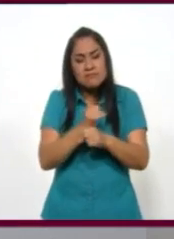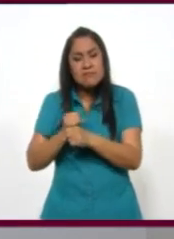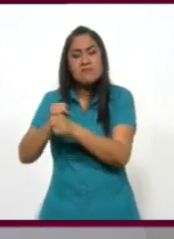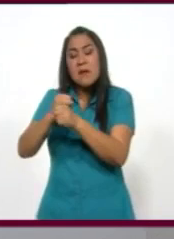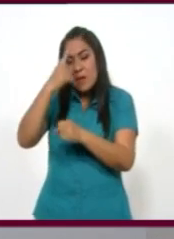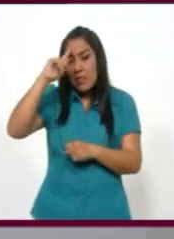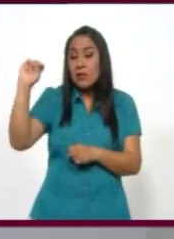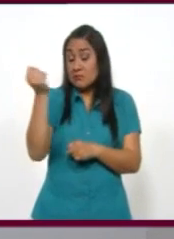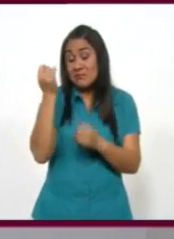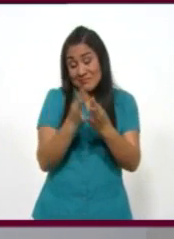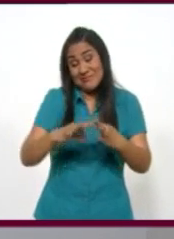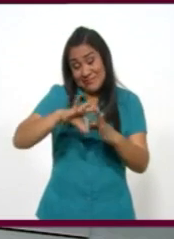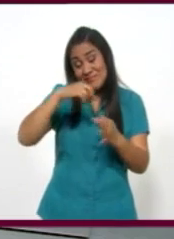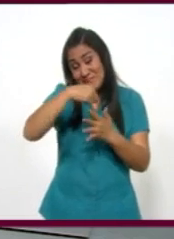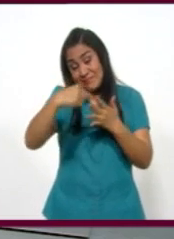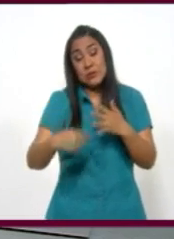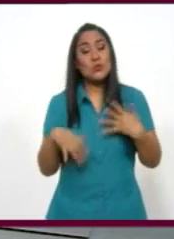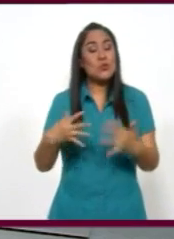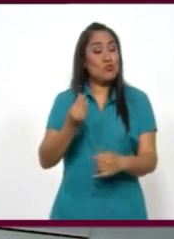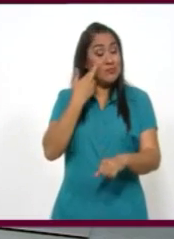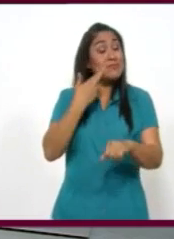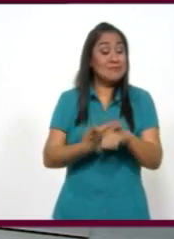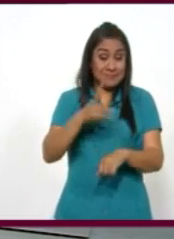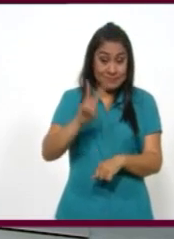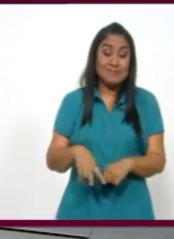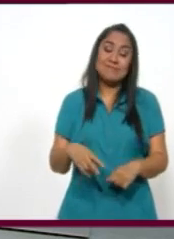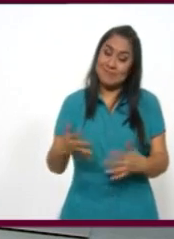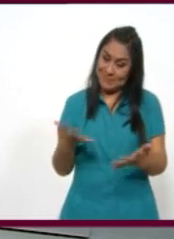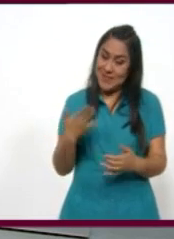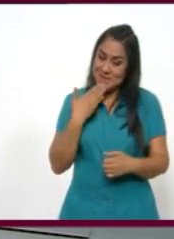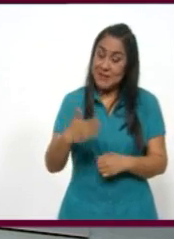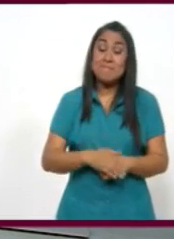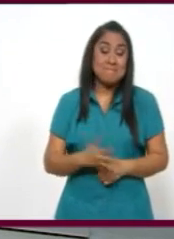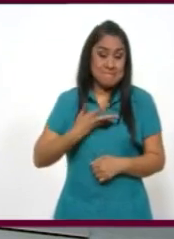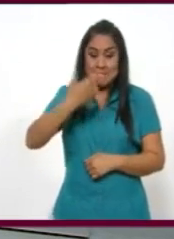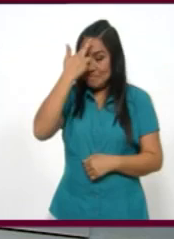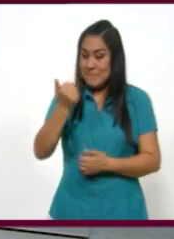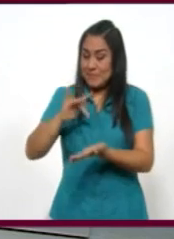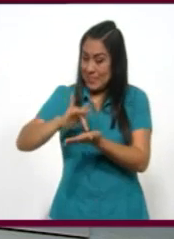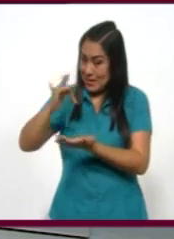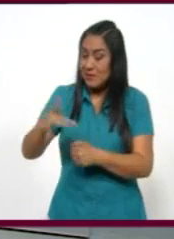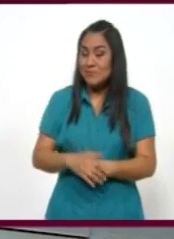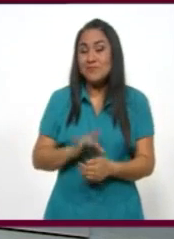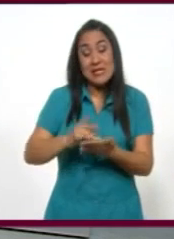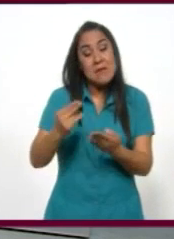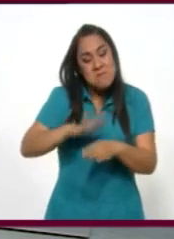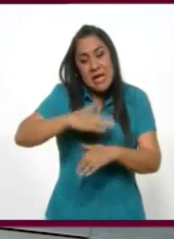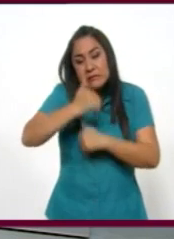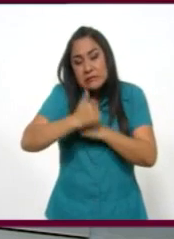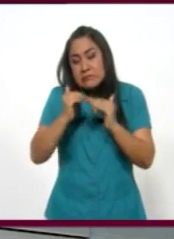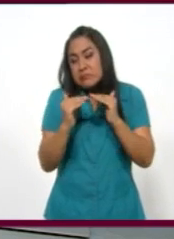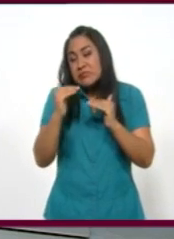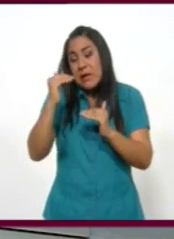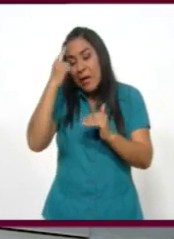desarrollo tecnológico. Vaya, mucha tarea. Mucha tarea, hay que hacerla bien, Adriana. Exacto. Gracias, si queremos ser más competitivos en el mundo.